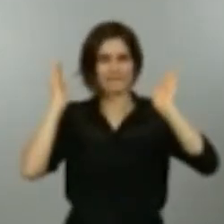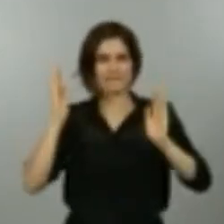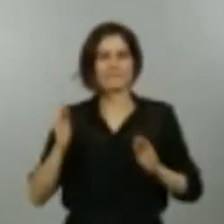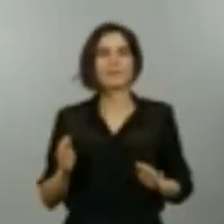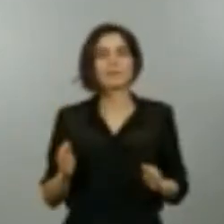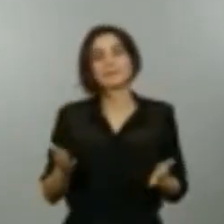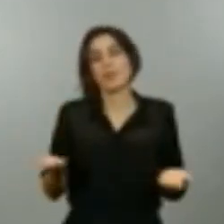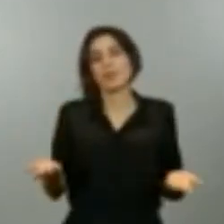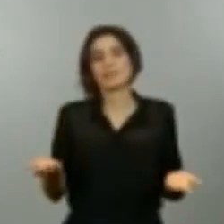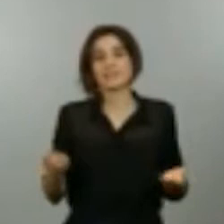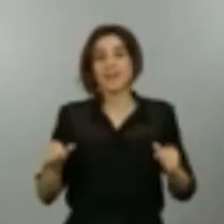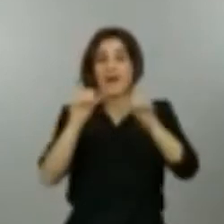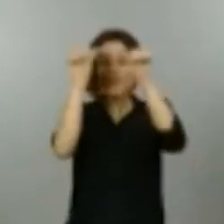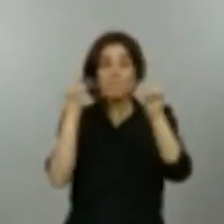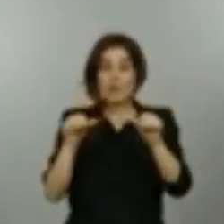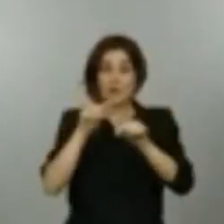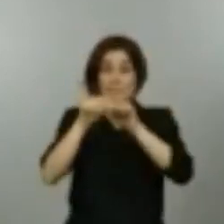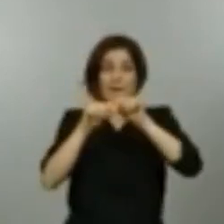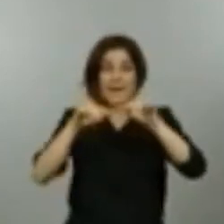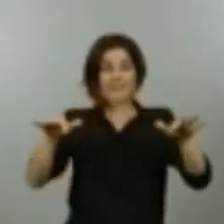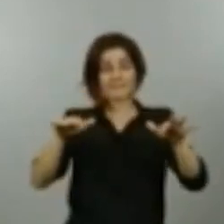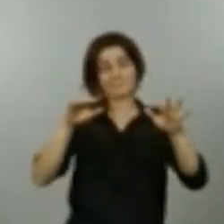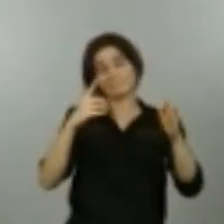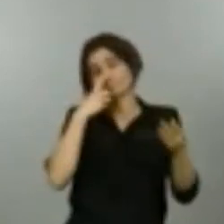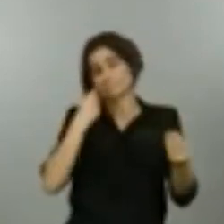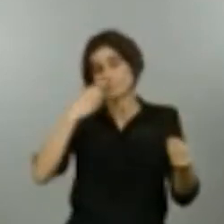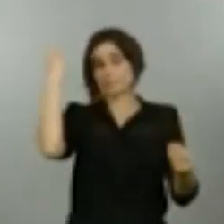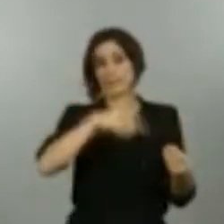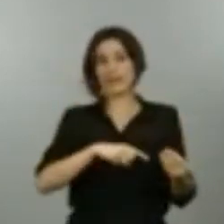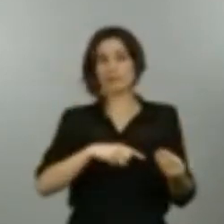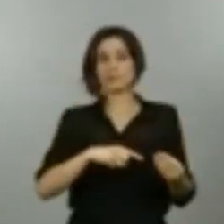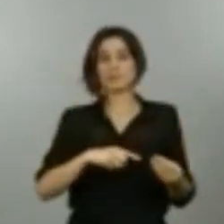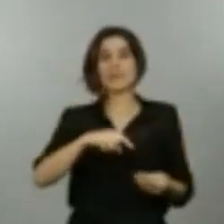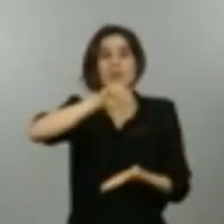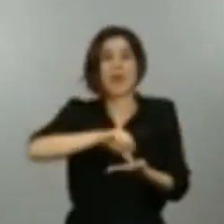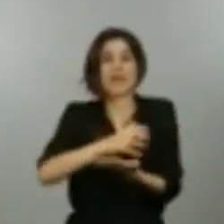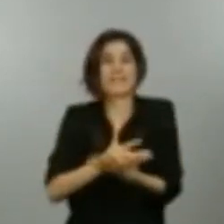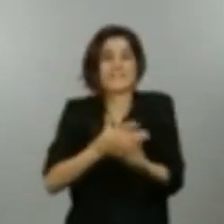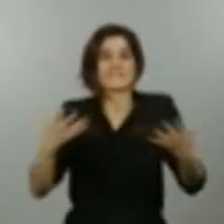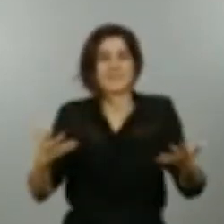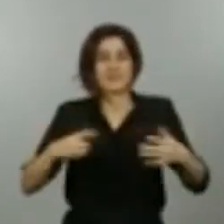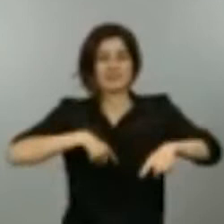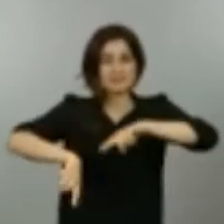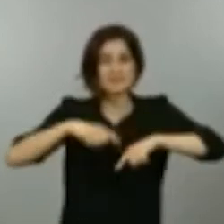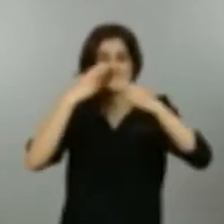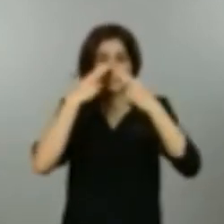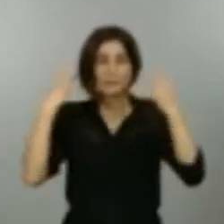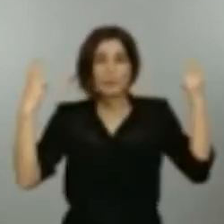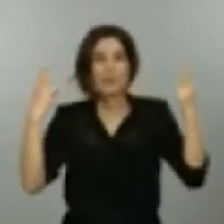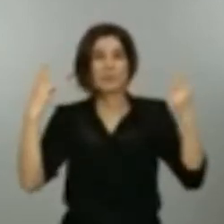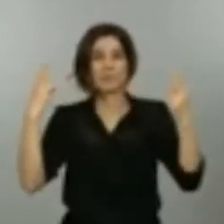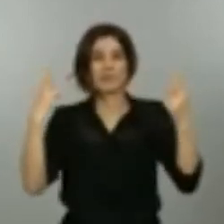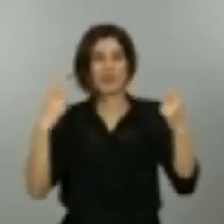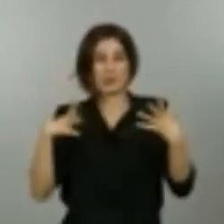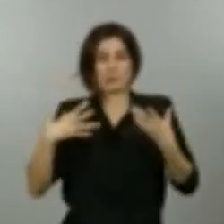que se transmite esta epidemia, que las poblaciones más grandes, con sistemas de transporte urbano más masificados, por